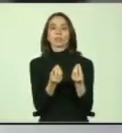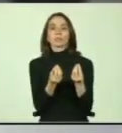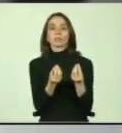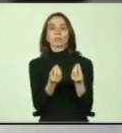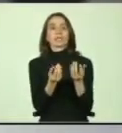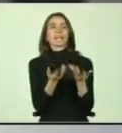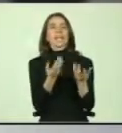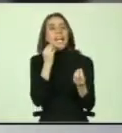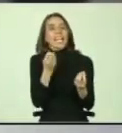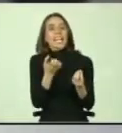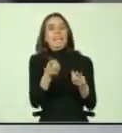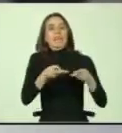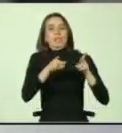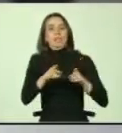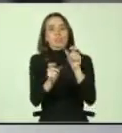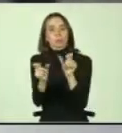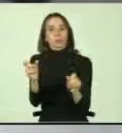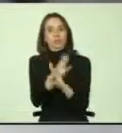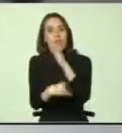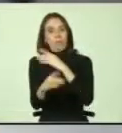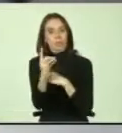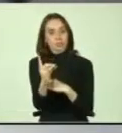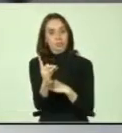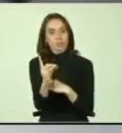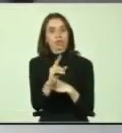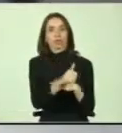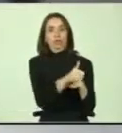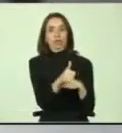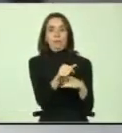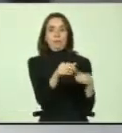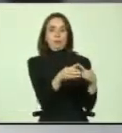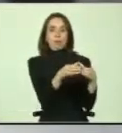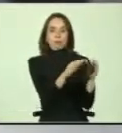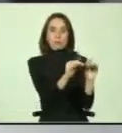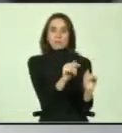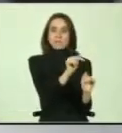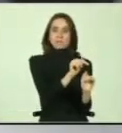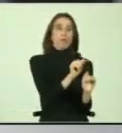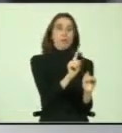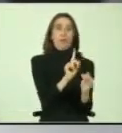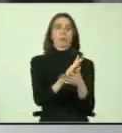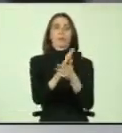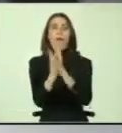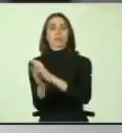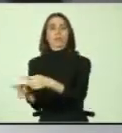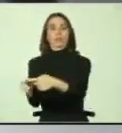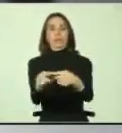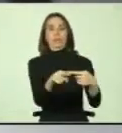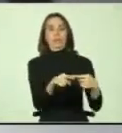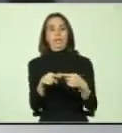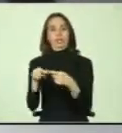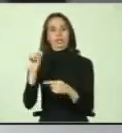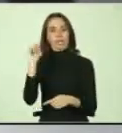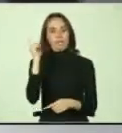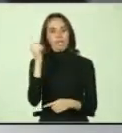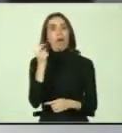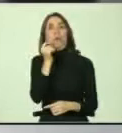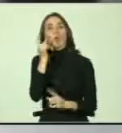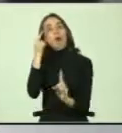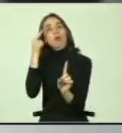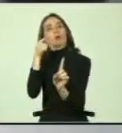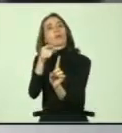qué son los derechos de las personas con discapacidad, no sólo para este mismo grupo, sino que para toda la sociedad en general, con el objeto